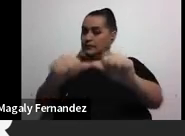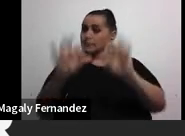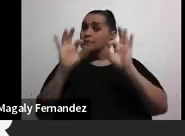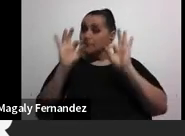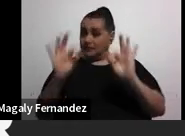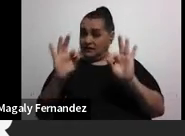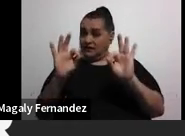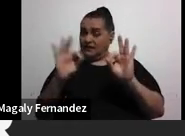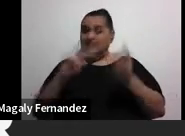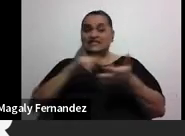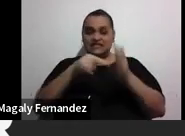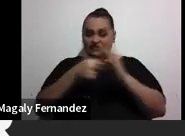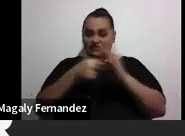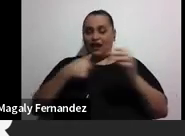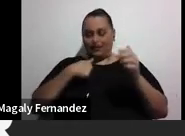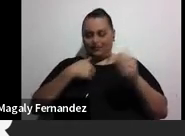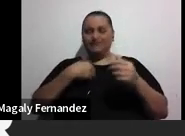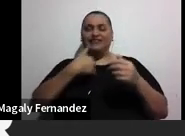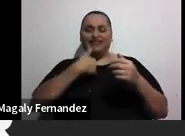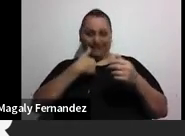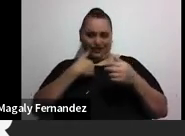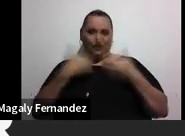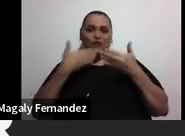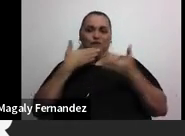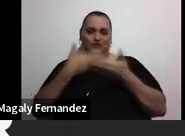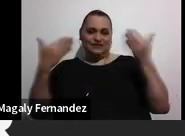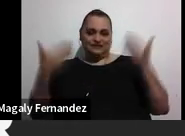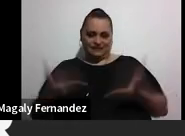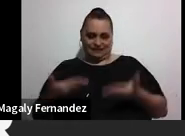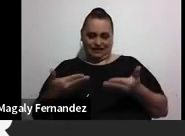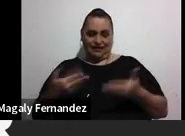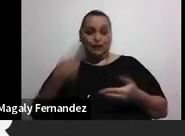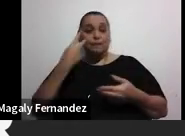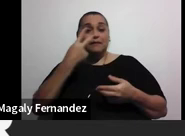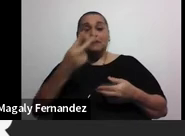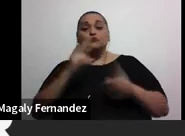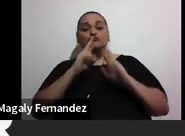bienestar. Perfecto, vamos a ver un poco los resultados.